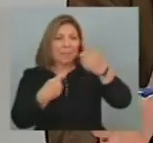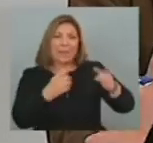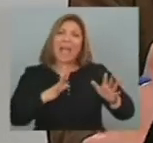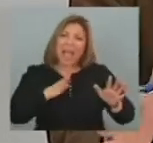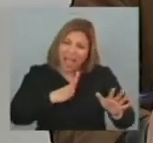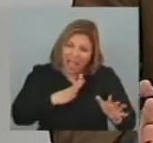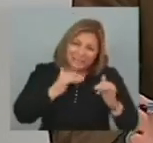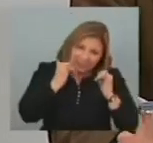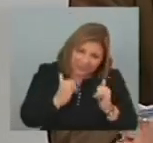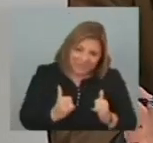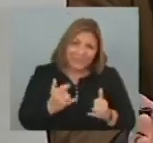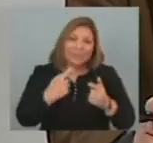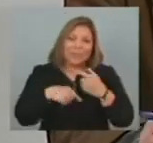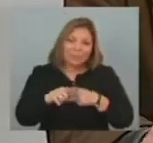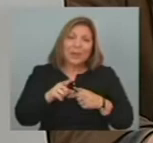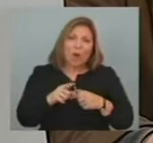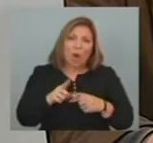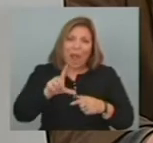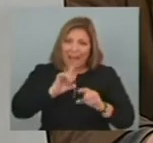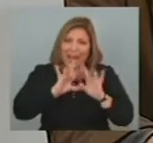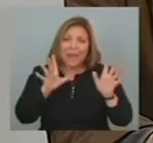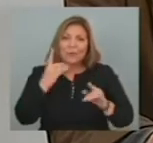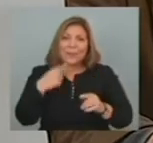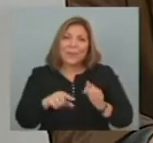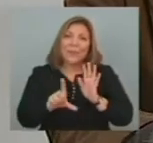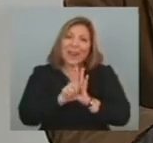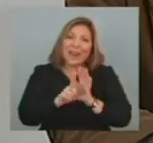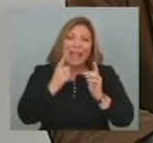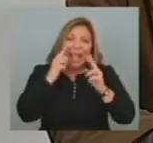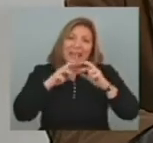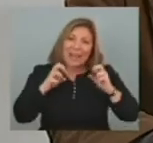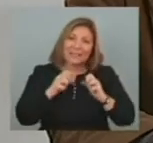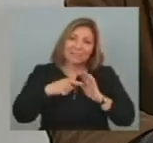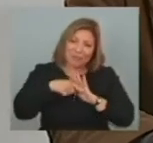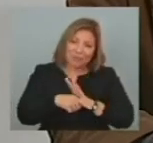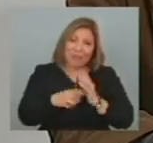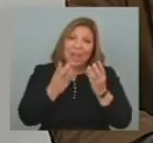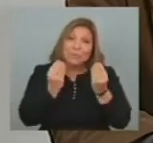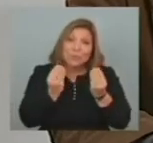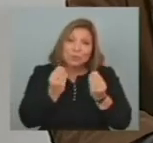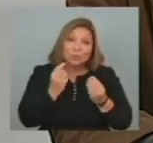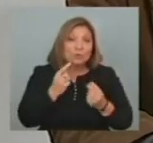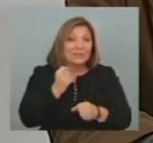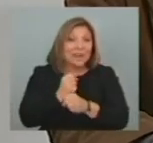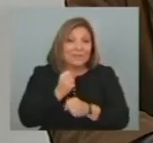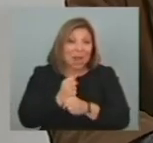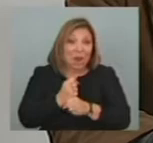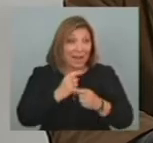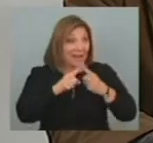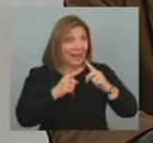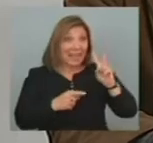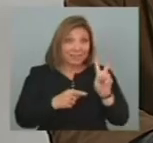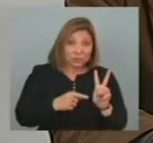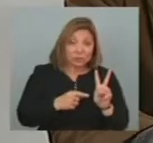exista Que no exista Pero efectivamente Requiere de una Alesia más profunda Entre otras cosas Porque hay miles De puestos de trabajo Detrás de esa relación